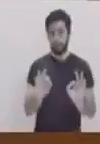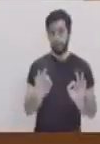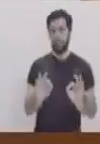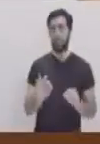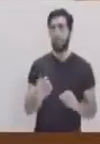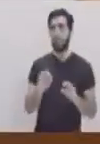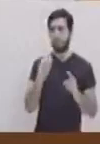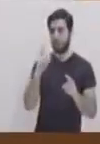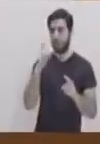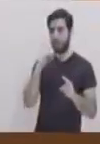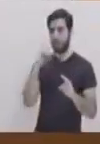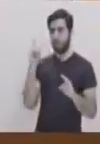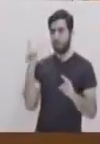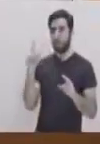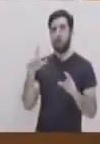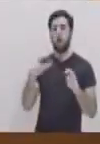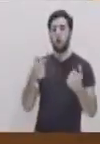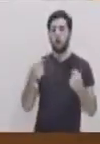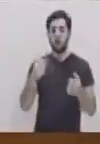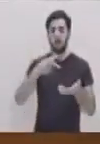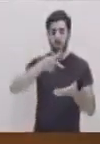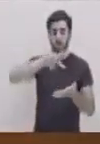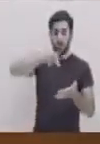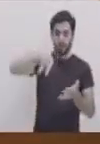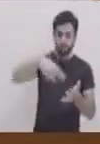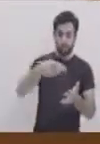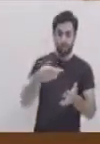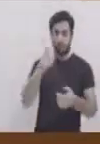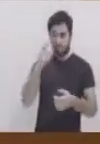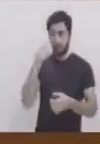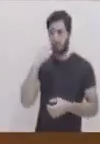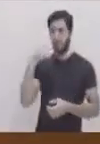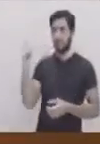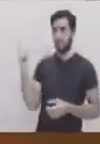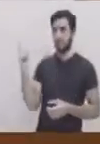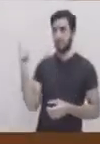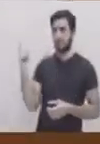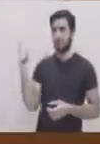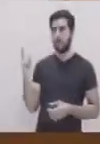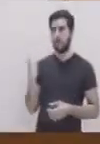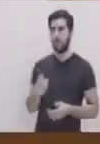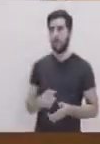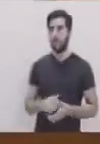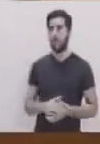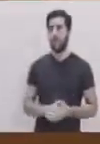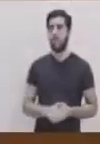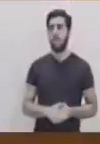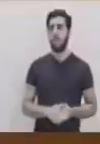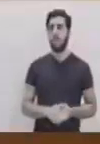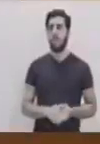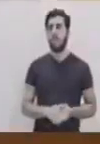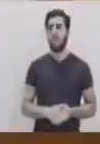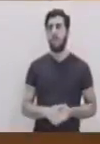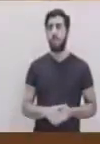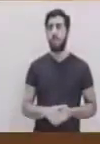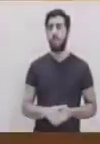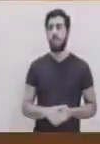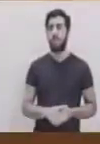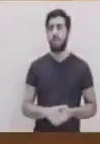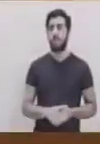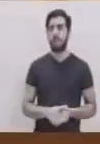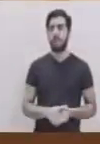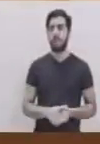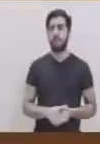circunferencia, abrimos hasta el extremo y voy a trazar una